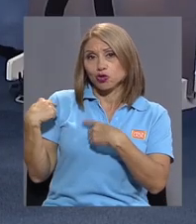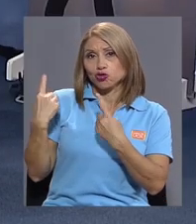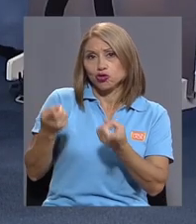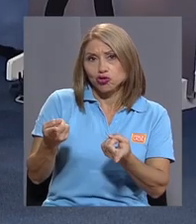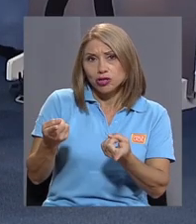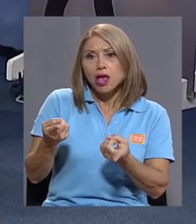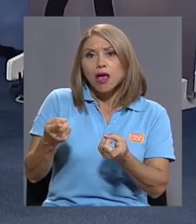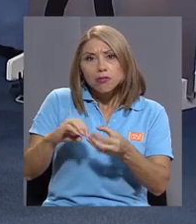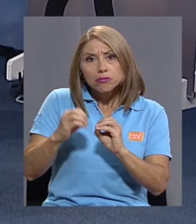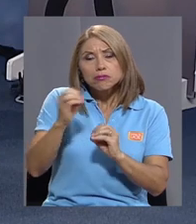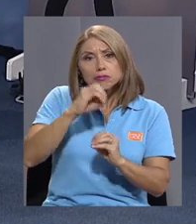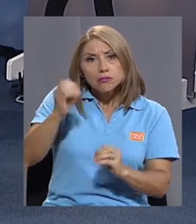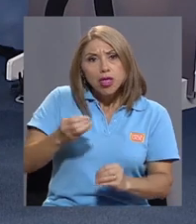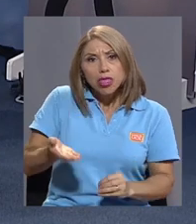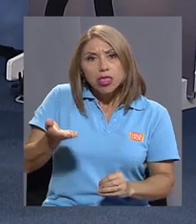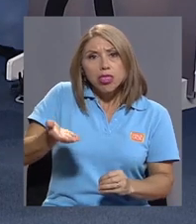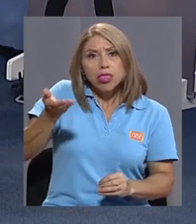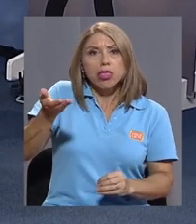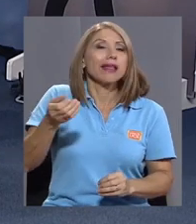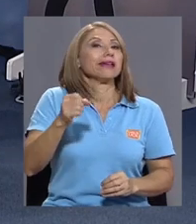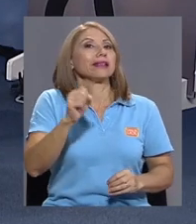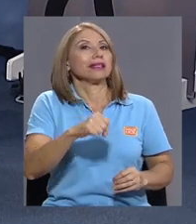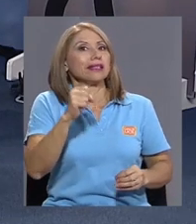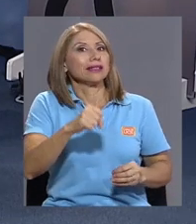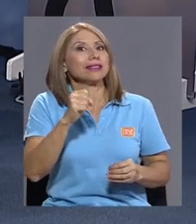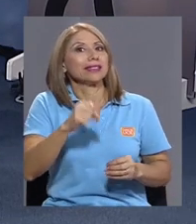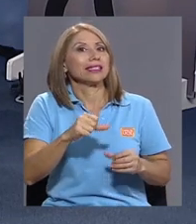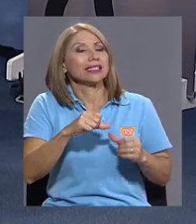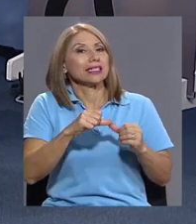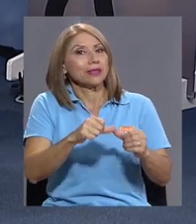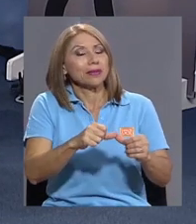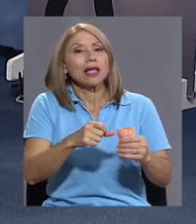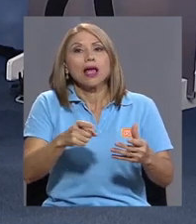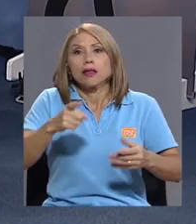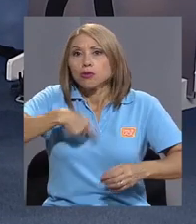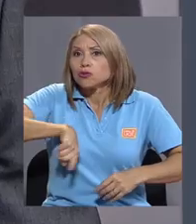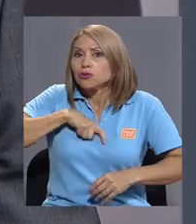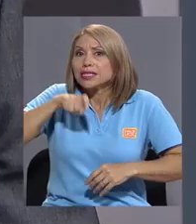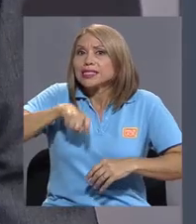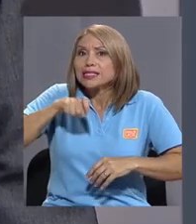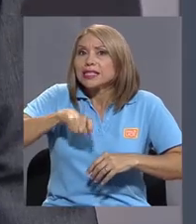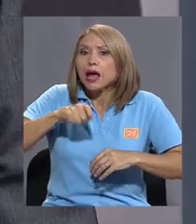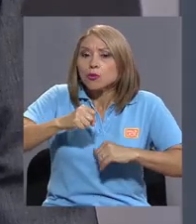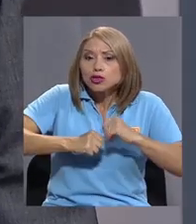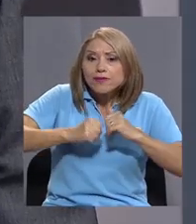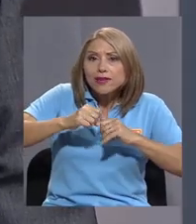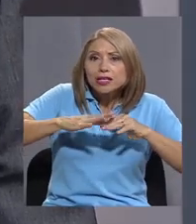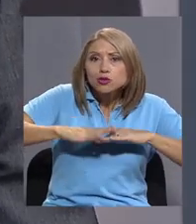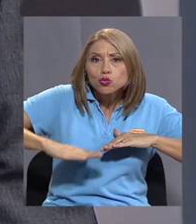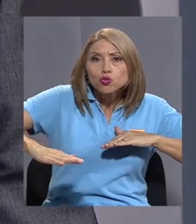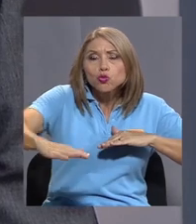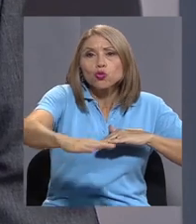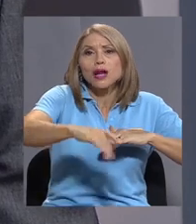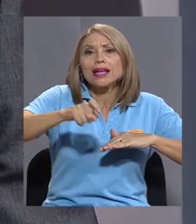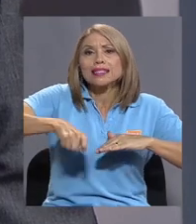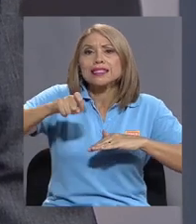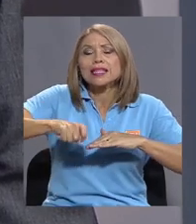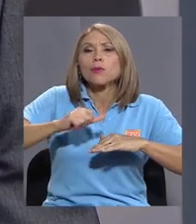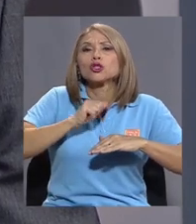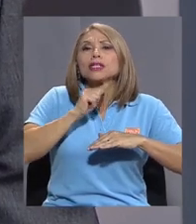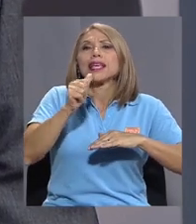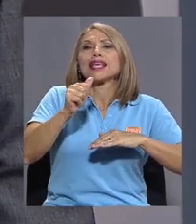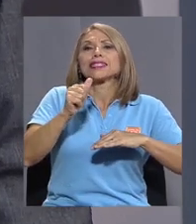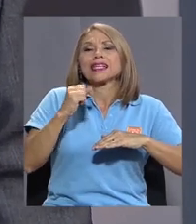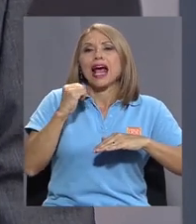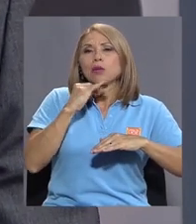sigue creciendo. Estamos aumentando las carreteras para que... Necesitamos infraestructura, necesitamos descarbonizar, decimos que